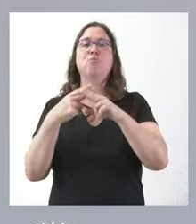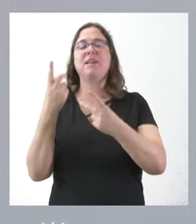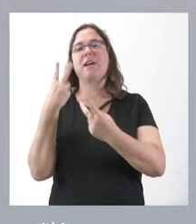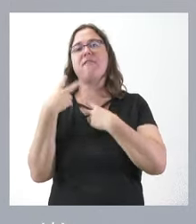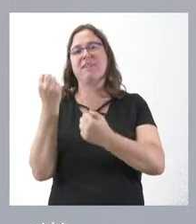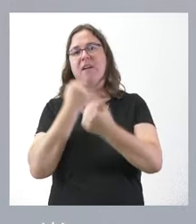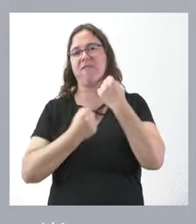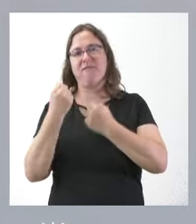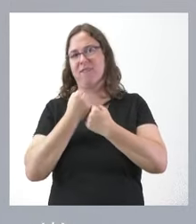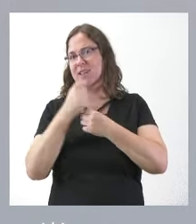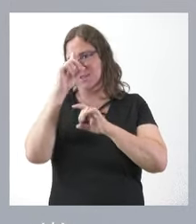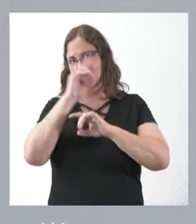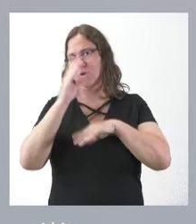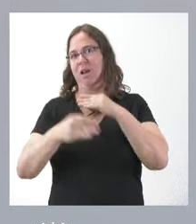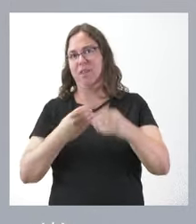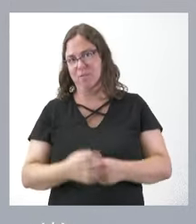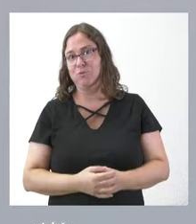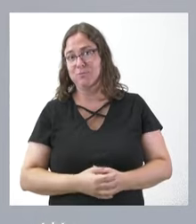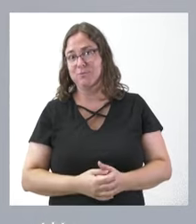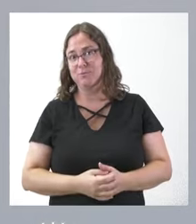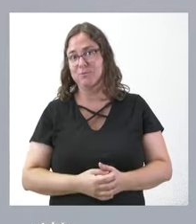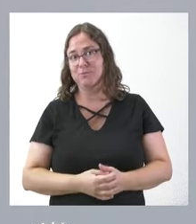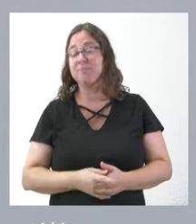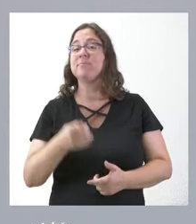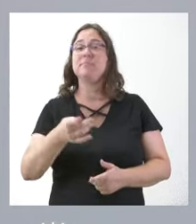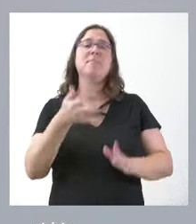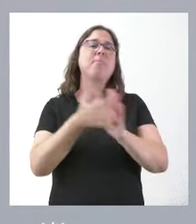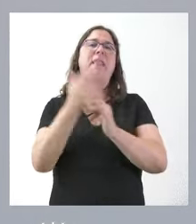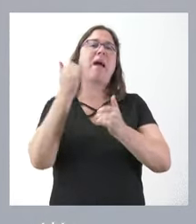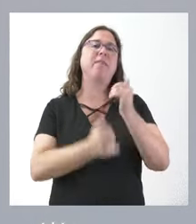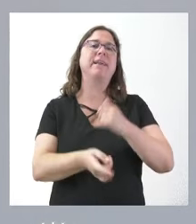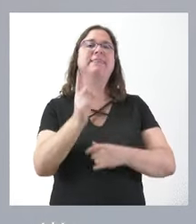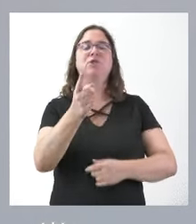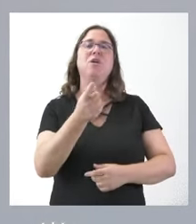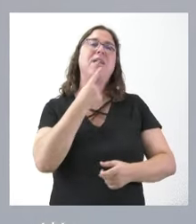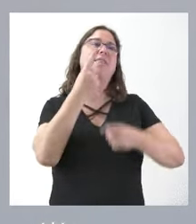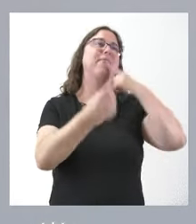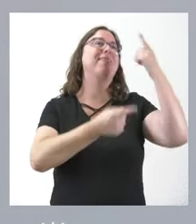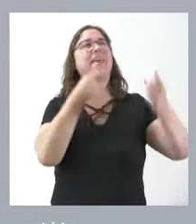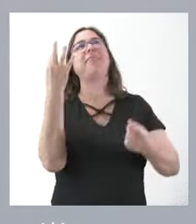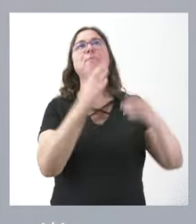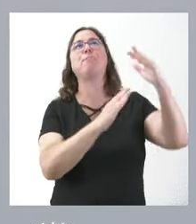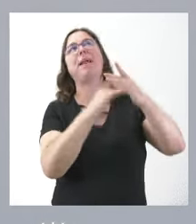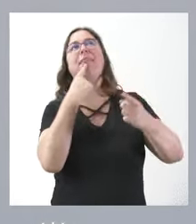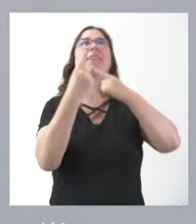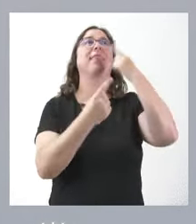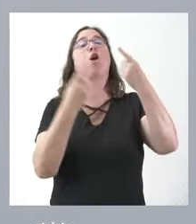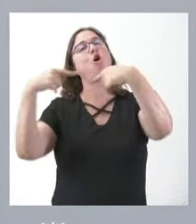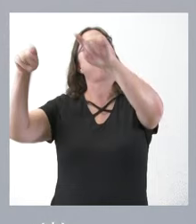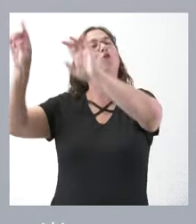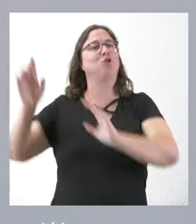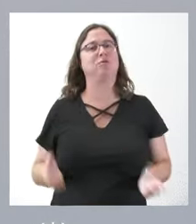Financiera y en los sitios donde nos corresponde hablar. Y, por tanto, al final no se trata solo de decir que esto hay que pararlo, pero que lo paren otros.